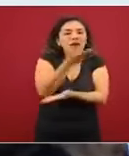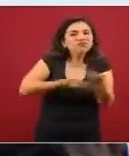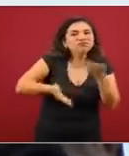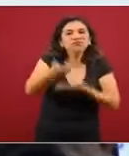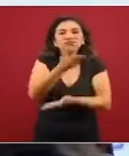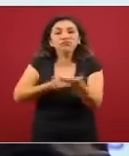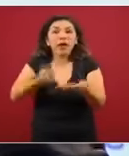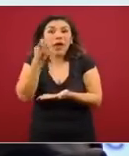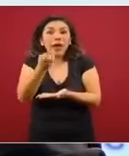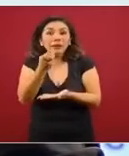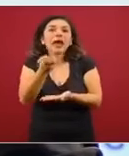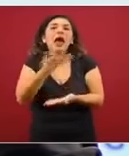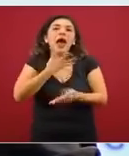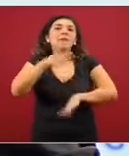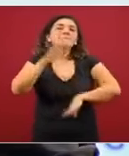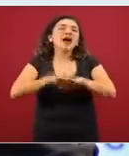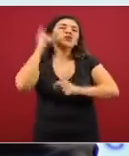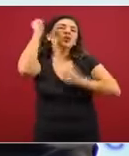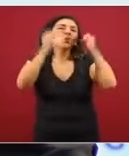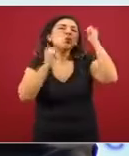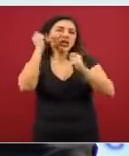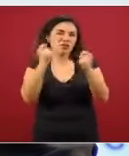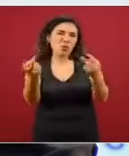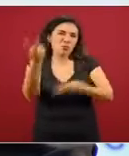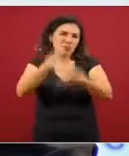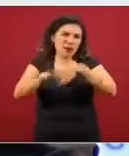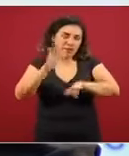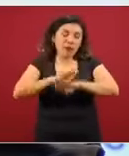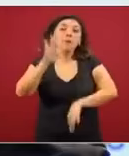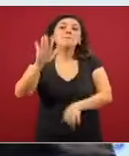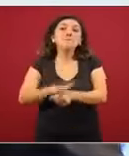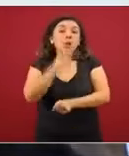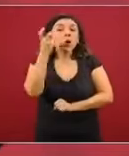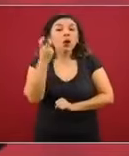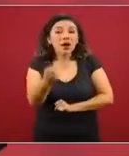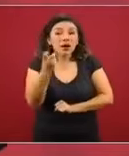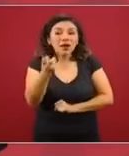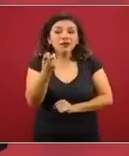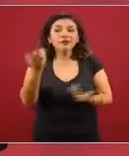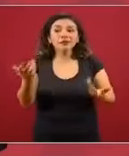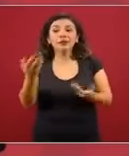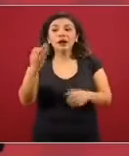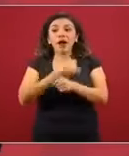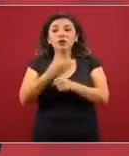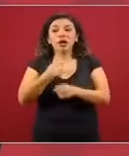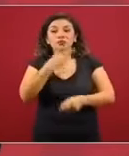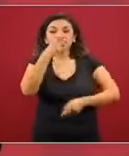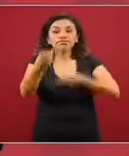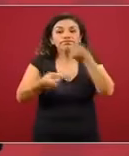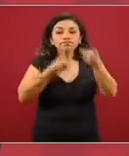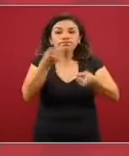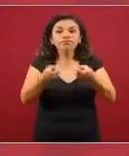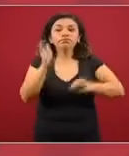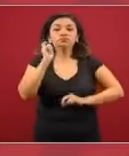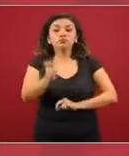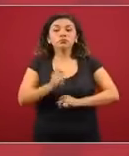siempre a la actividad turística. Por tal motivo, quiero comentarles que la presentación